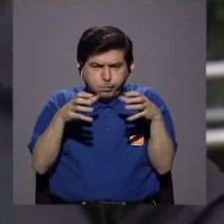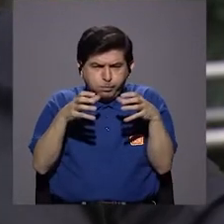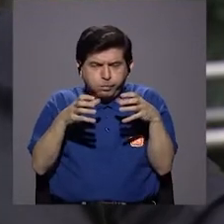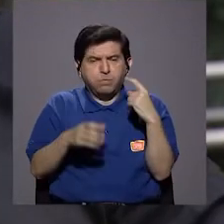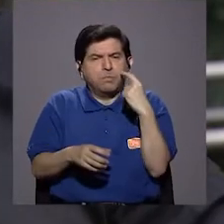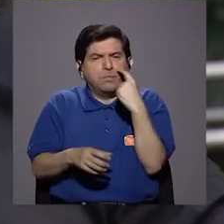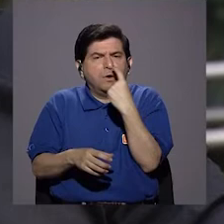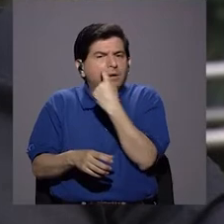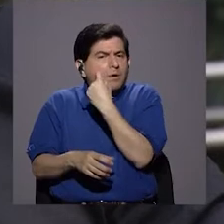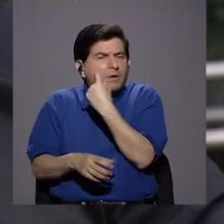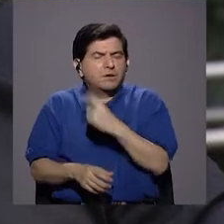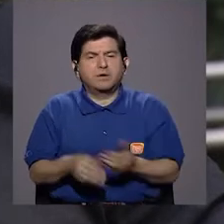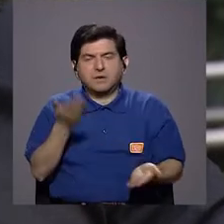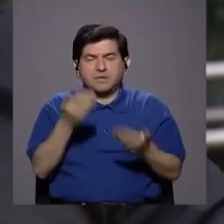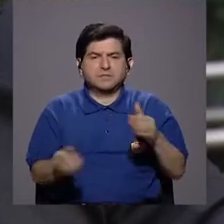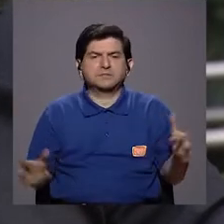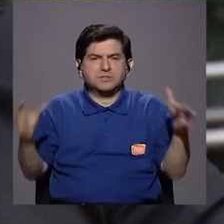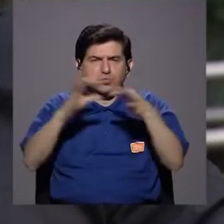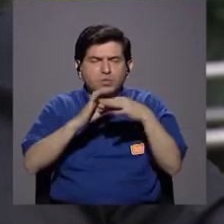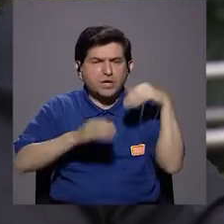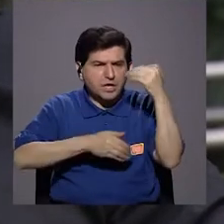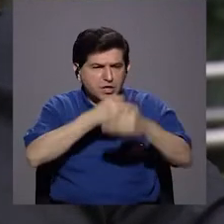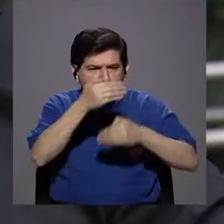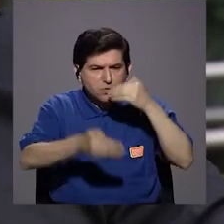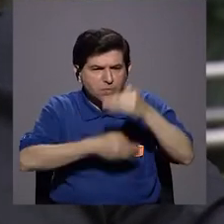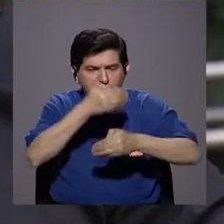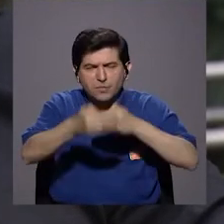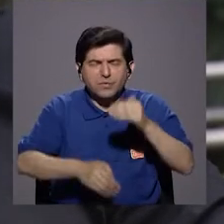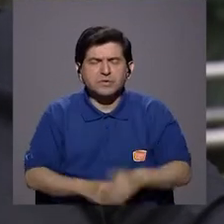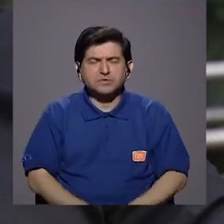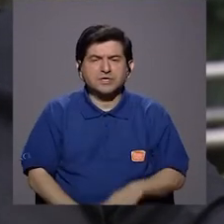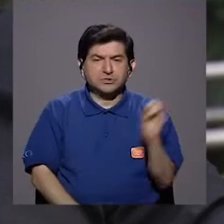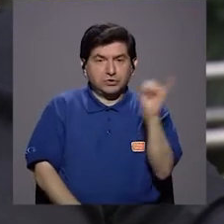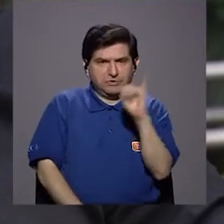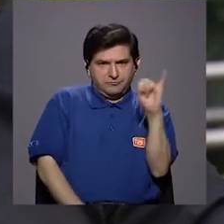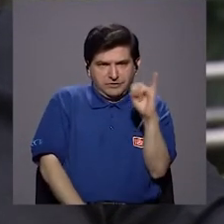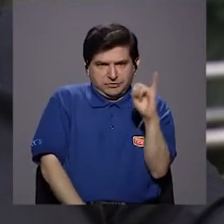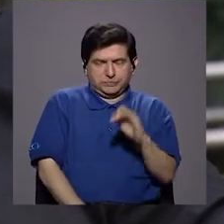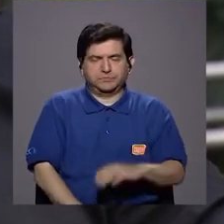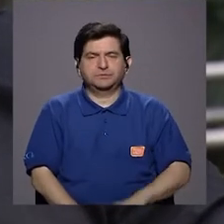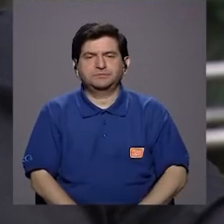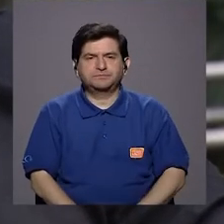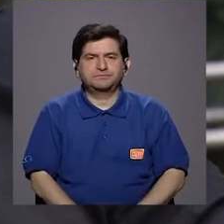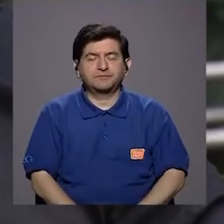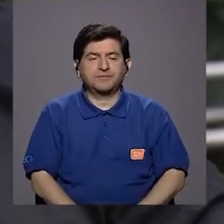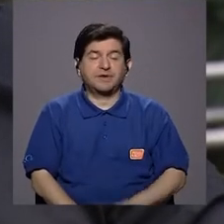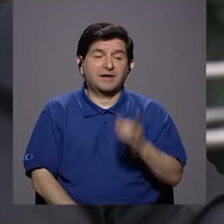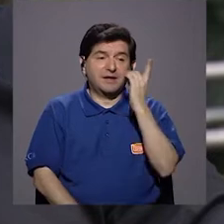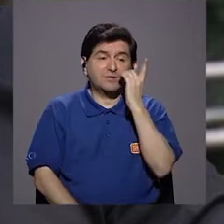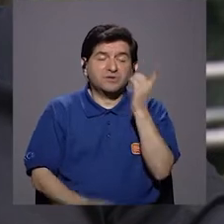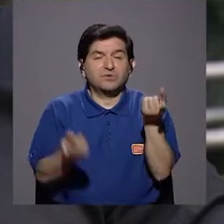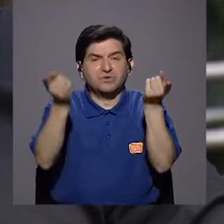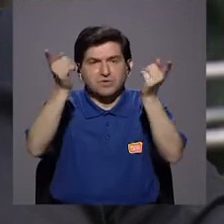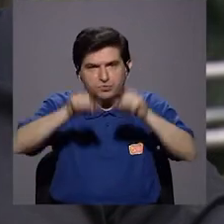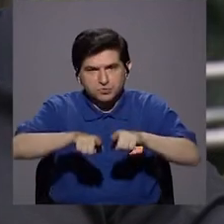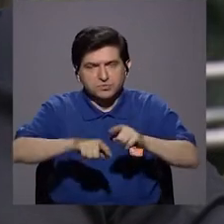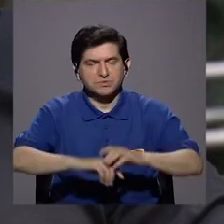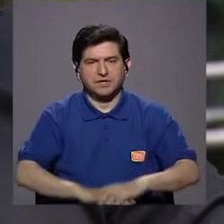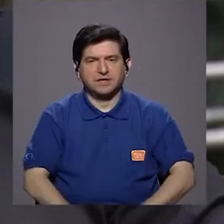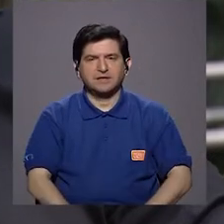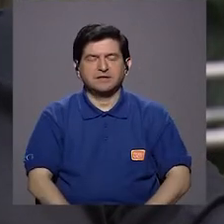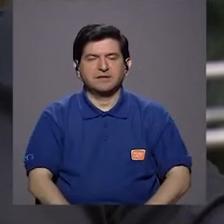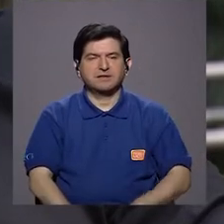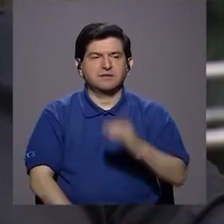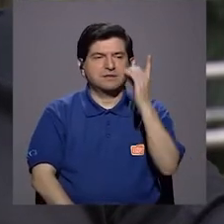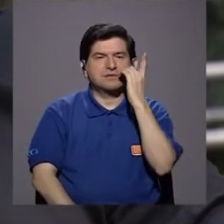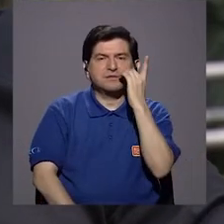clásico, asociado tal vez a algún proceso inflamatorio, infeccioso, en odontología sucede. Y de